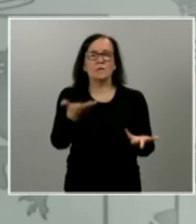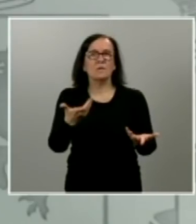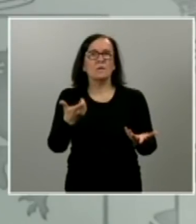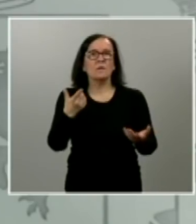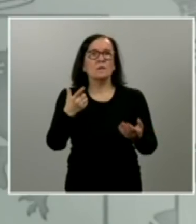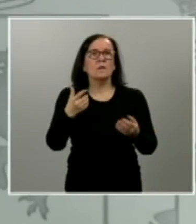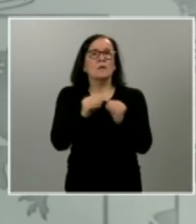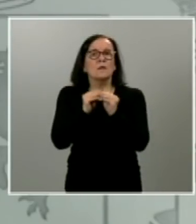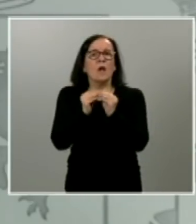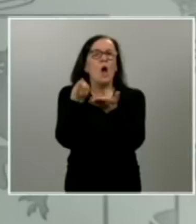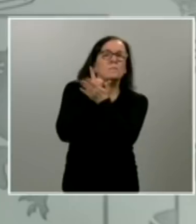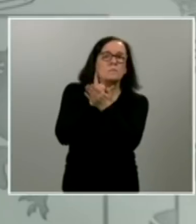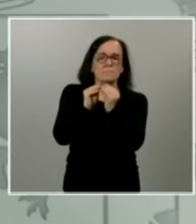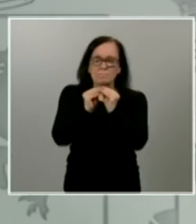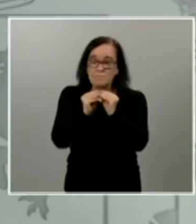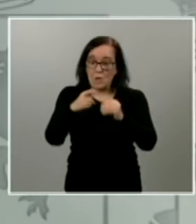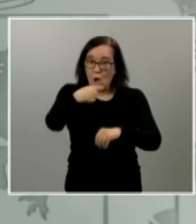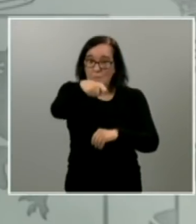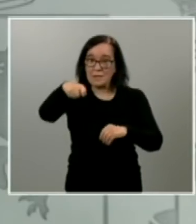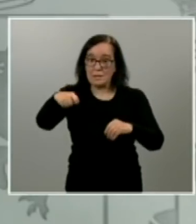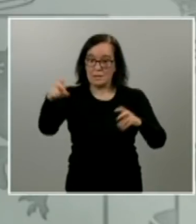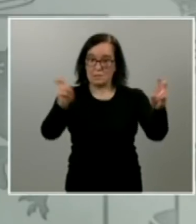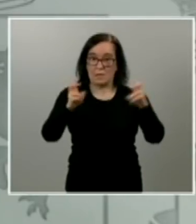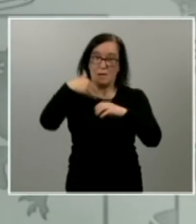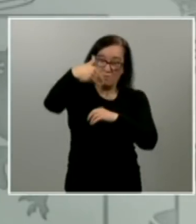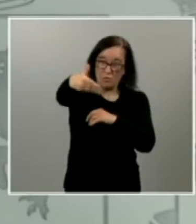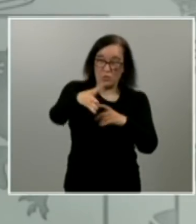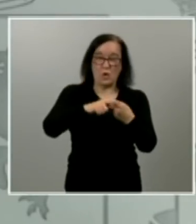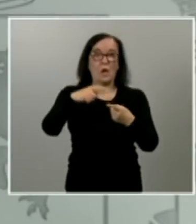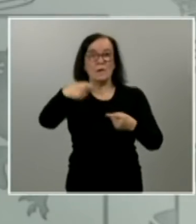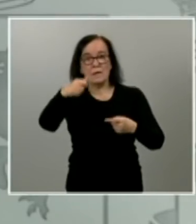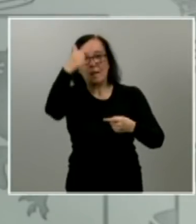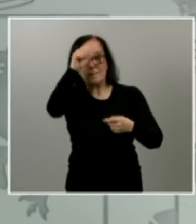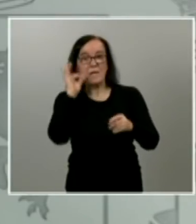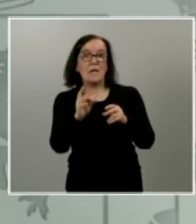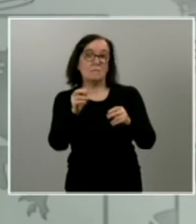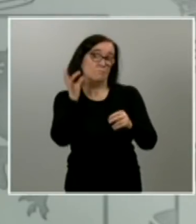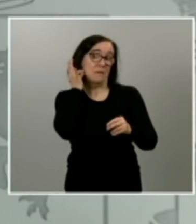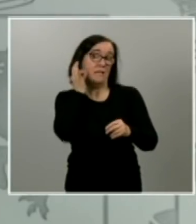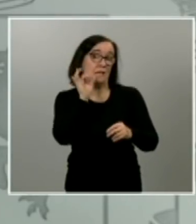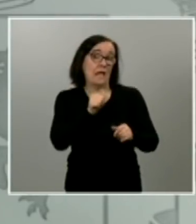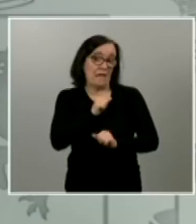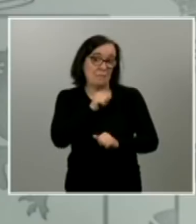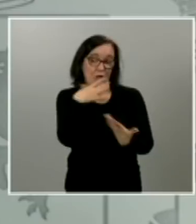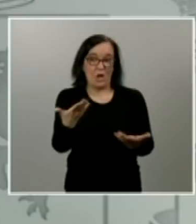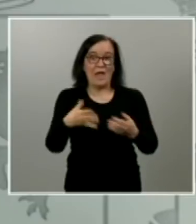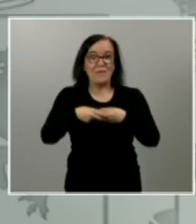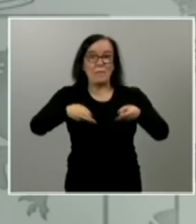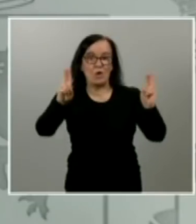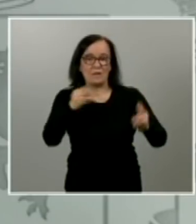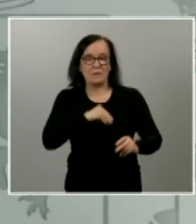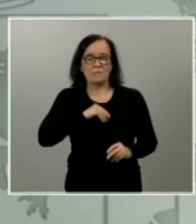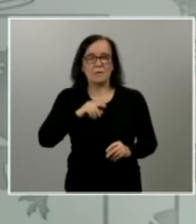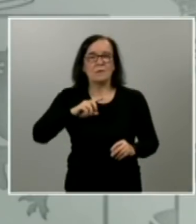para que los presidentes que vengan en un futuro y presidentas espero en un futuro de nuestra democracia española encuentren